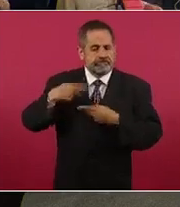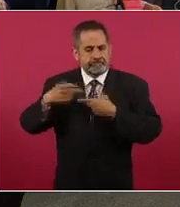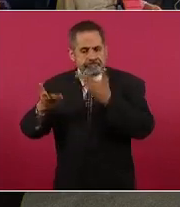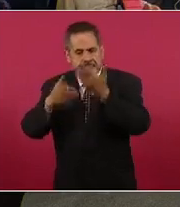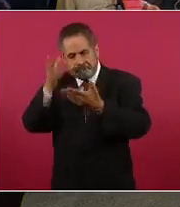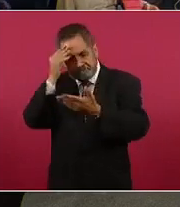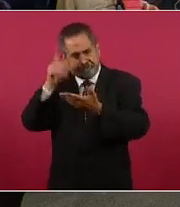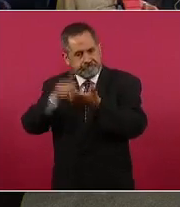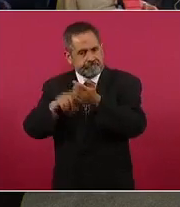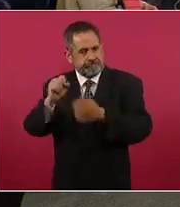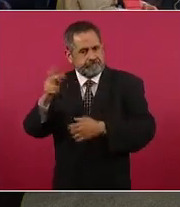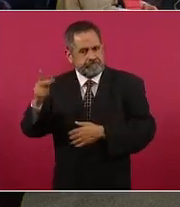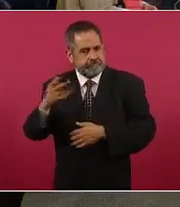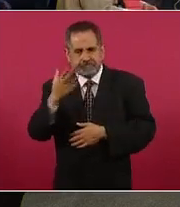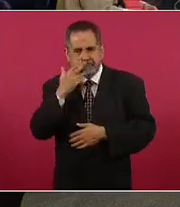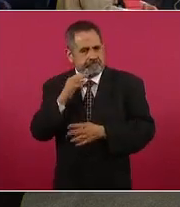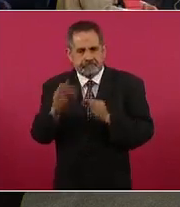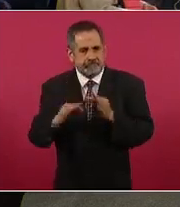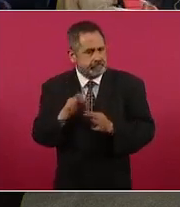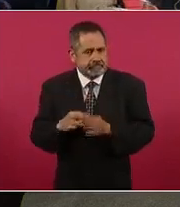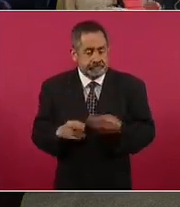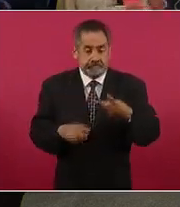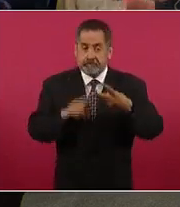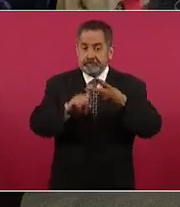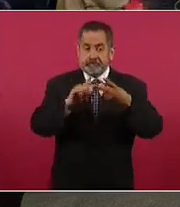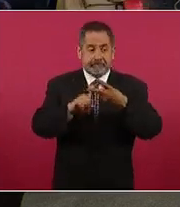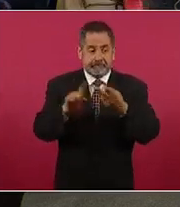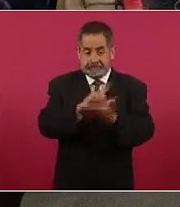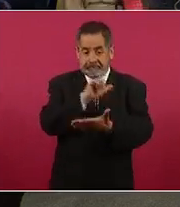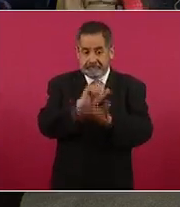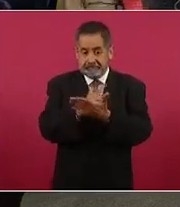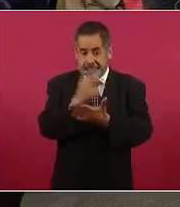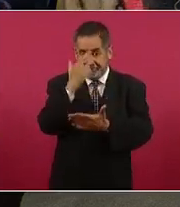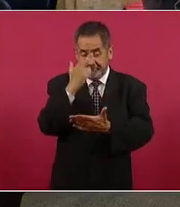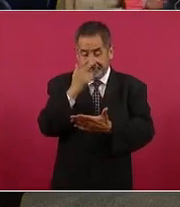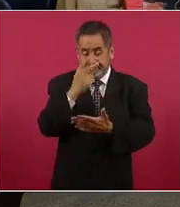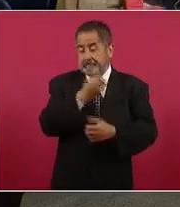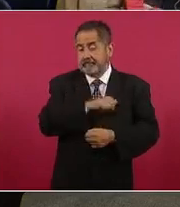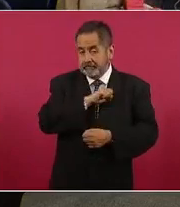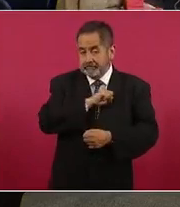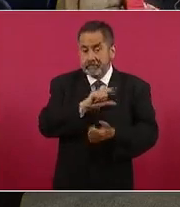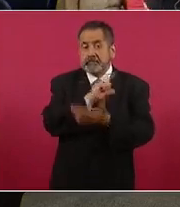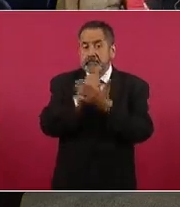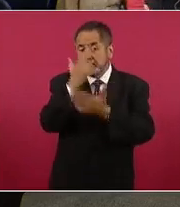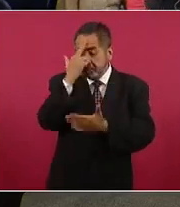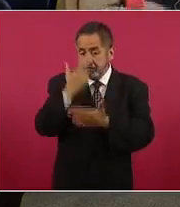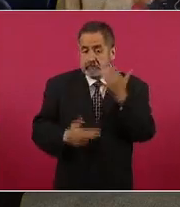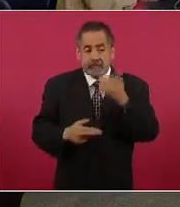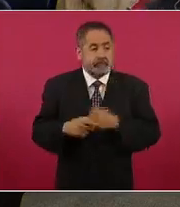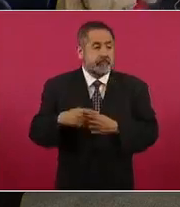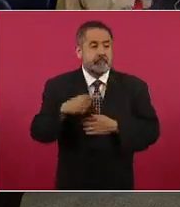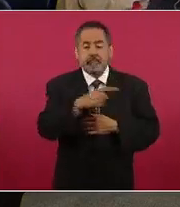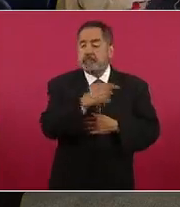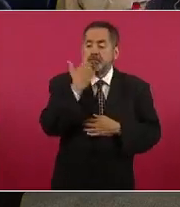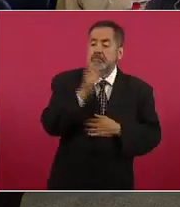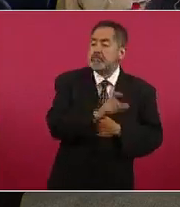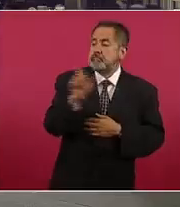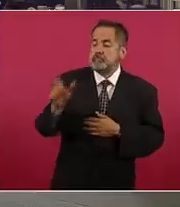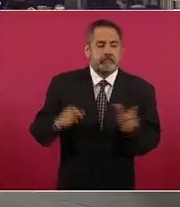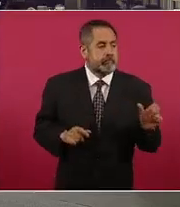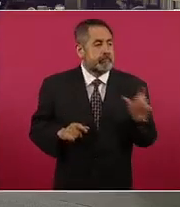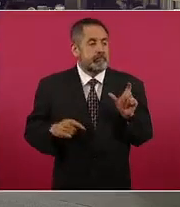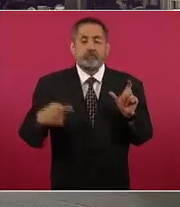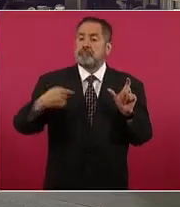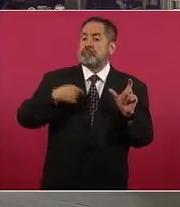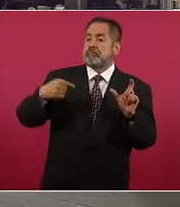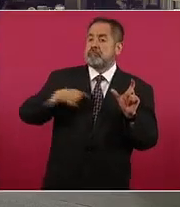para la Salud. Además, viola la Ley General de Salud, constituyéndose el delito de usurpación de profesión. Cabe